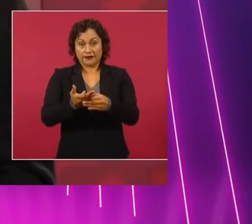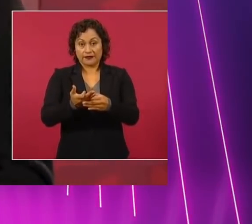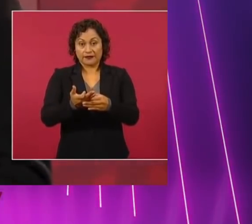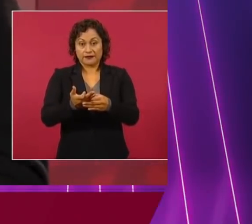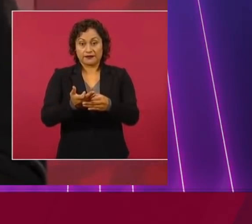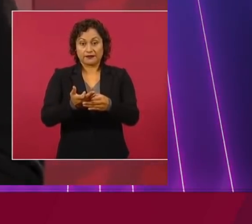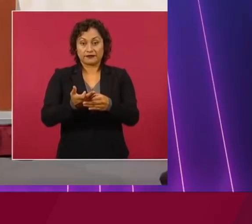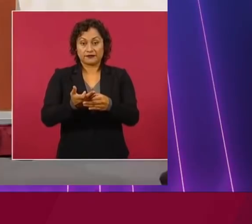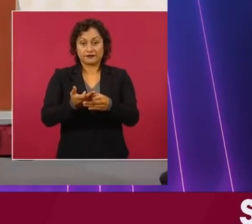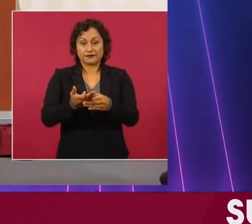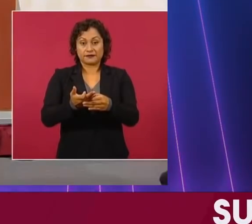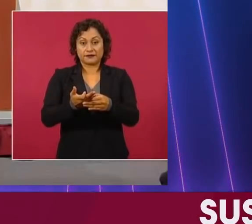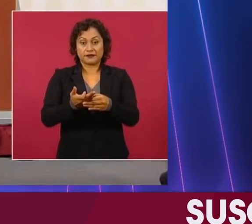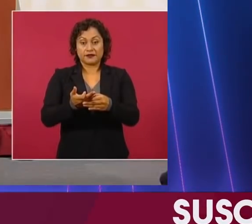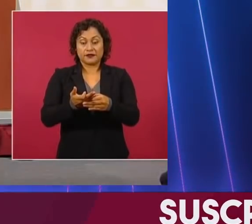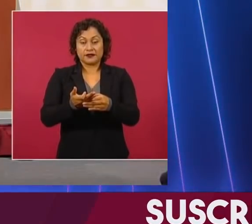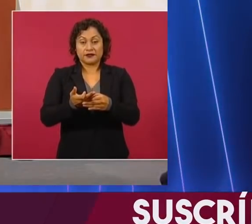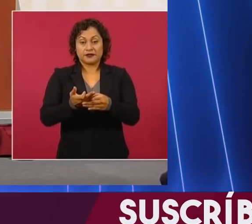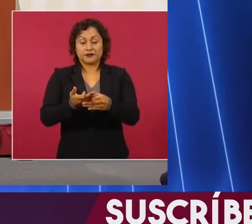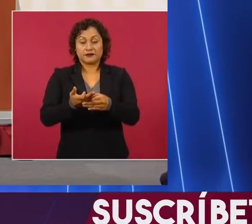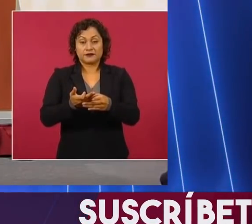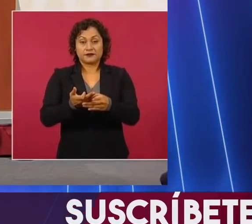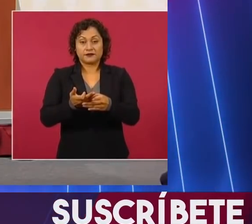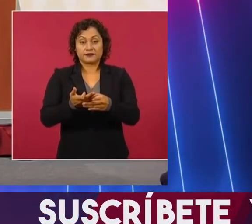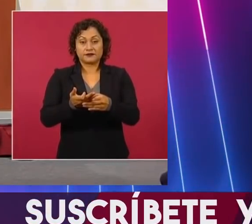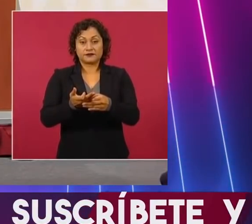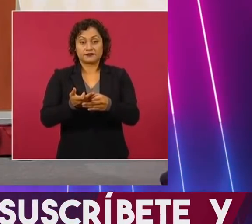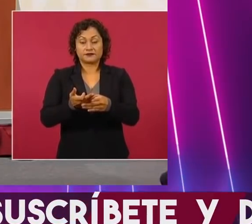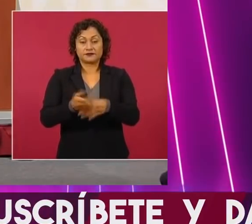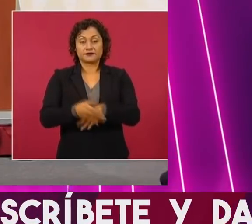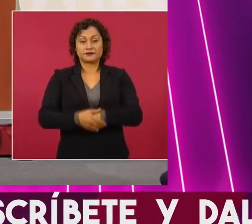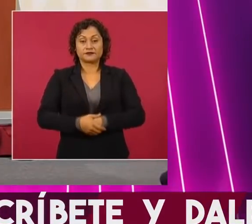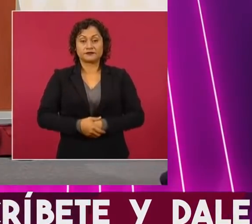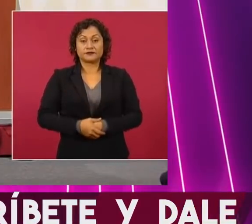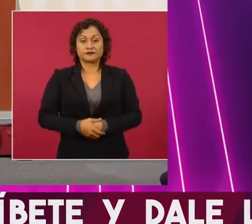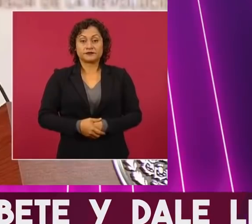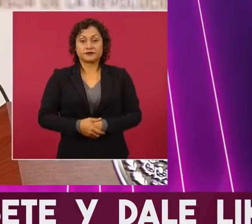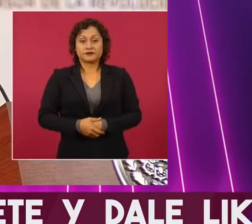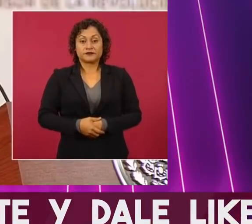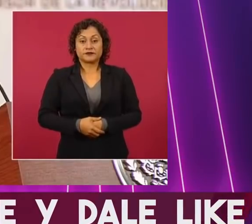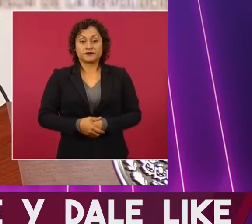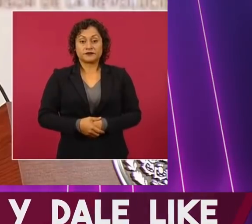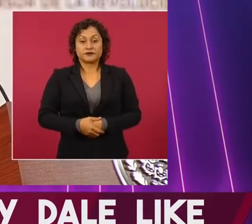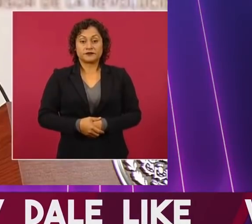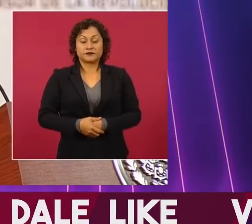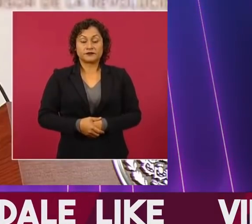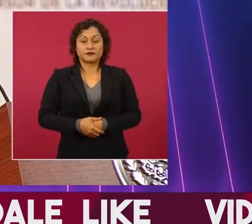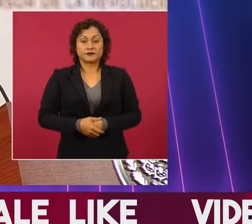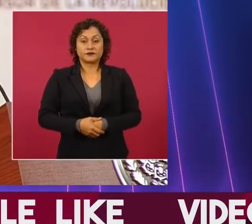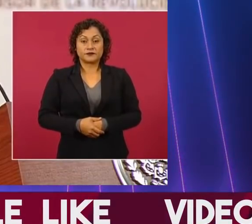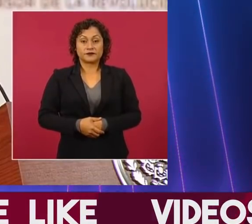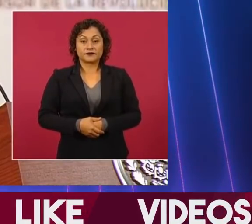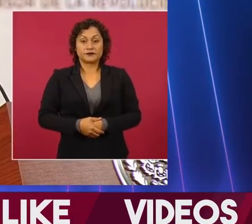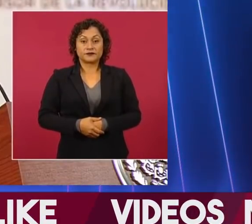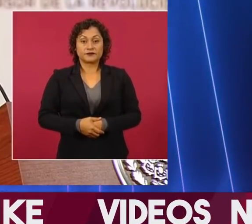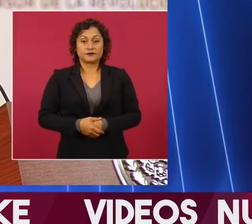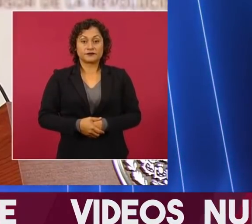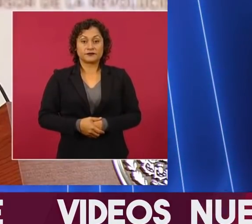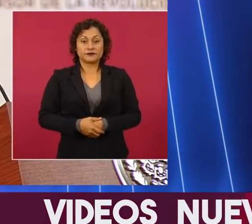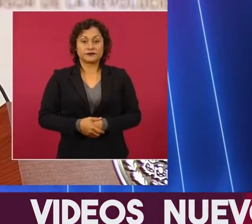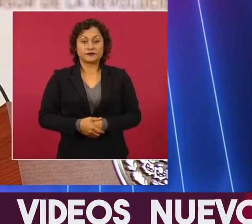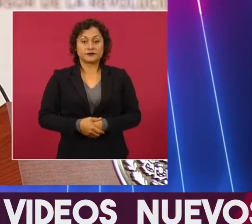ser un referente